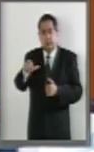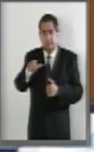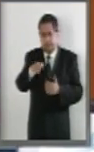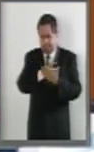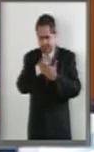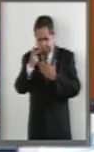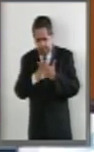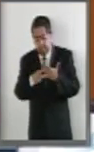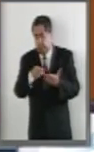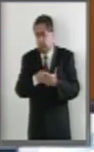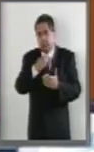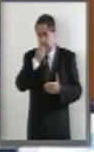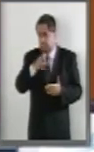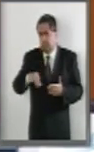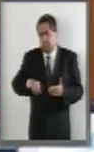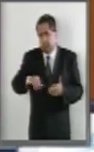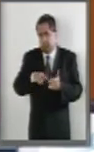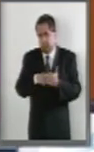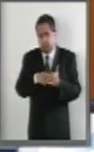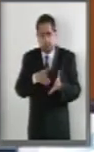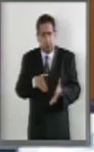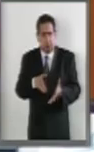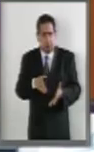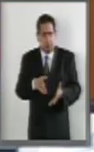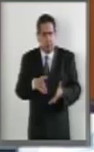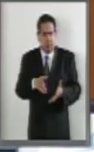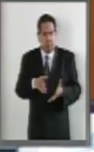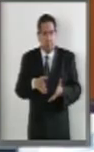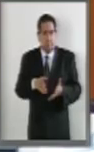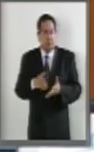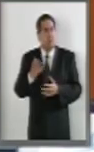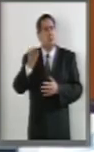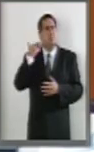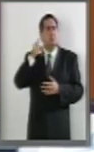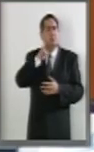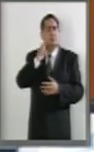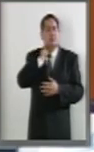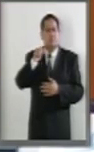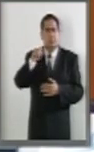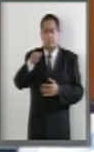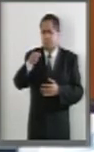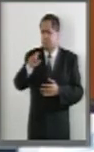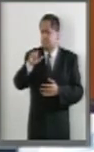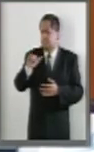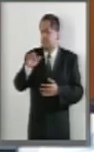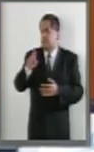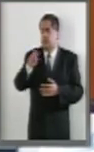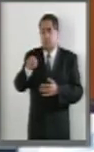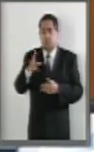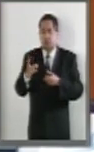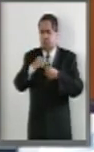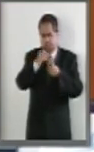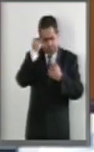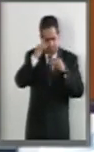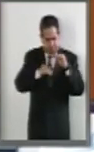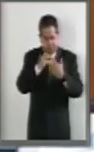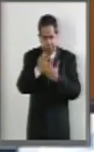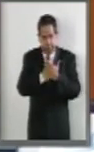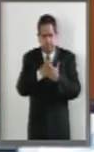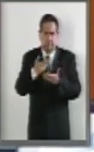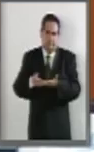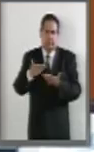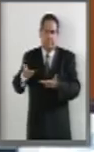programa interesante, que por lo pronto la entonces senadora Meli Romero es parte de esta iniciativa y hoy es